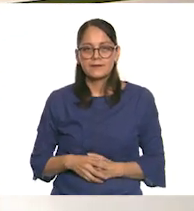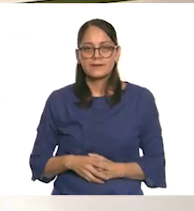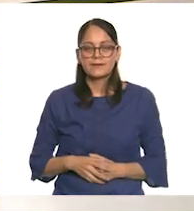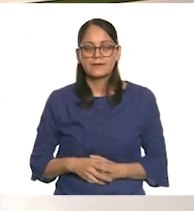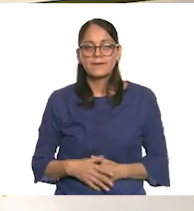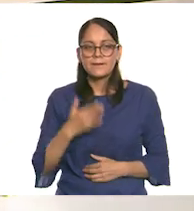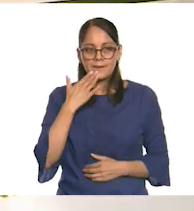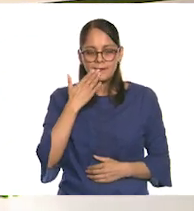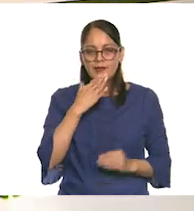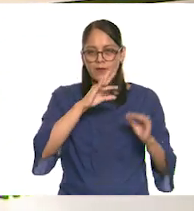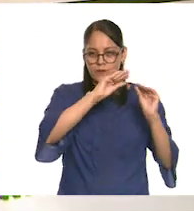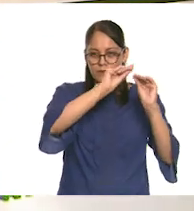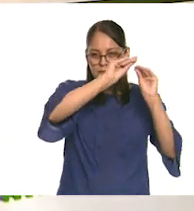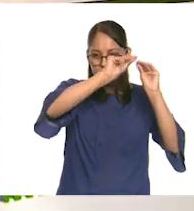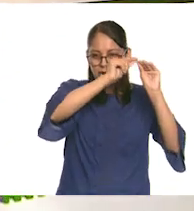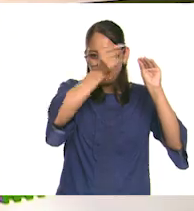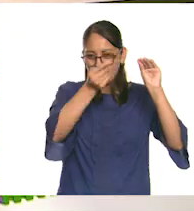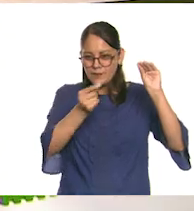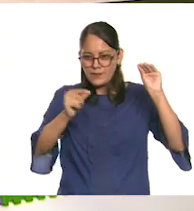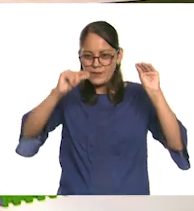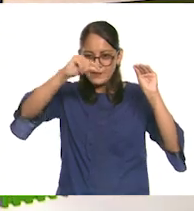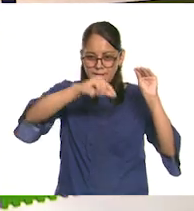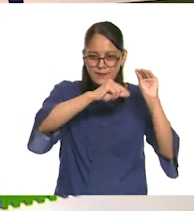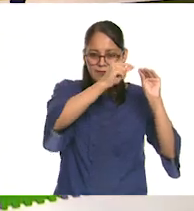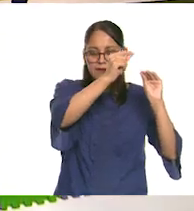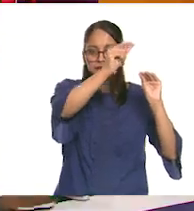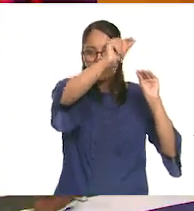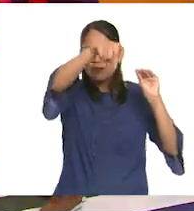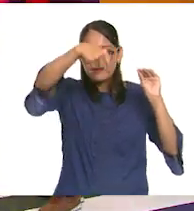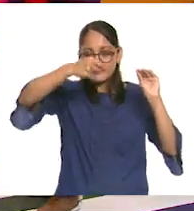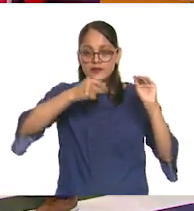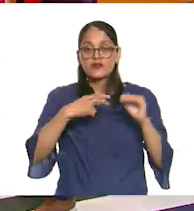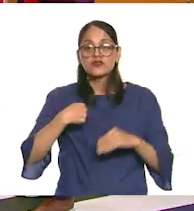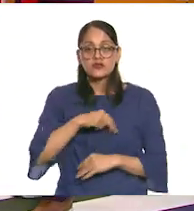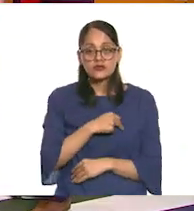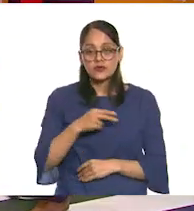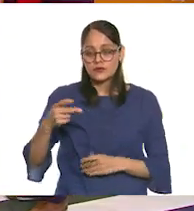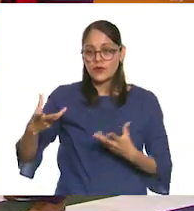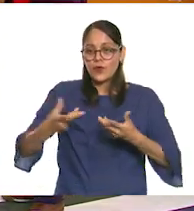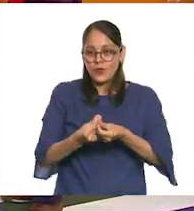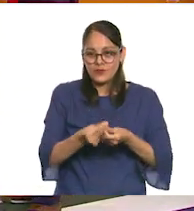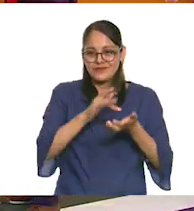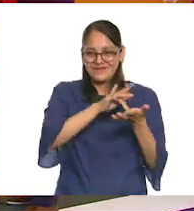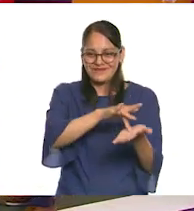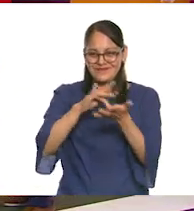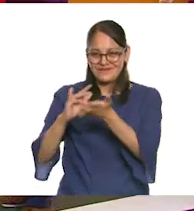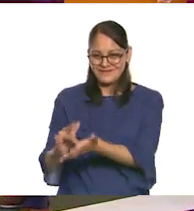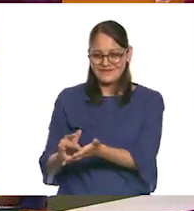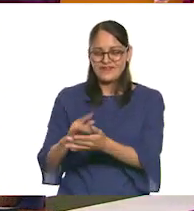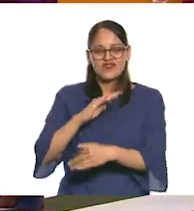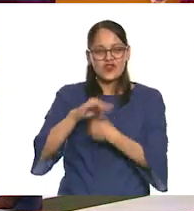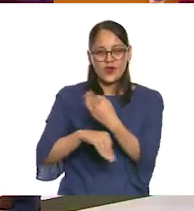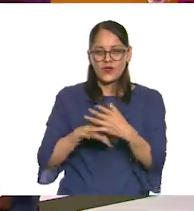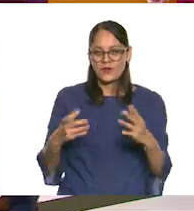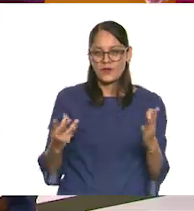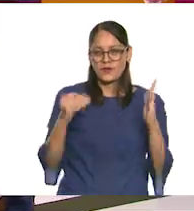Me voy a pasar de este lado, así más. Estamos haciendo nuestra instalación colaborativa y todos somos parte de ella.